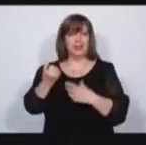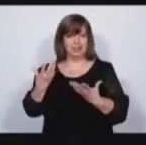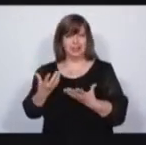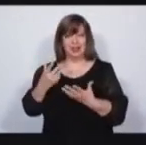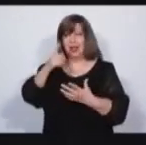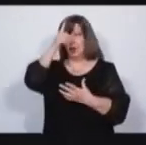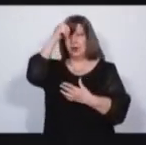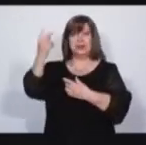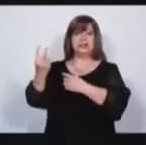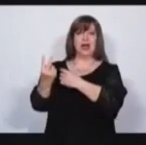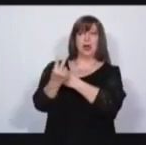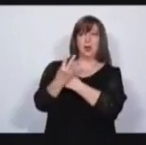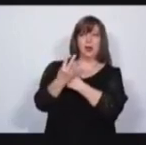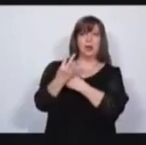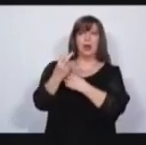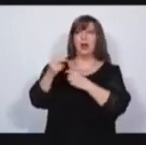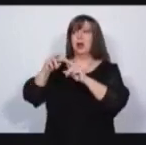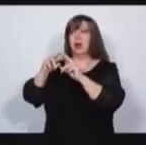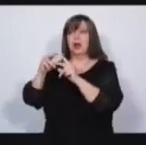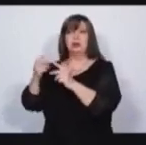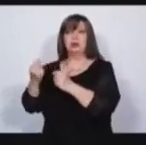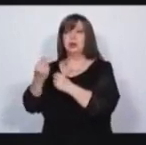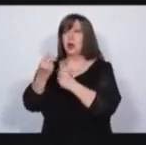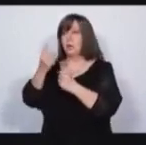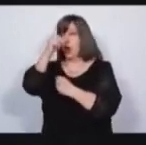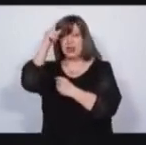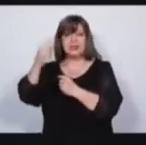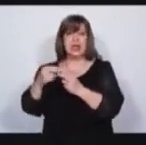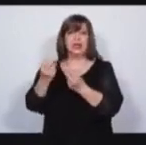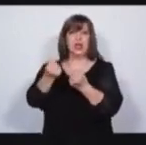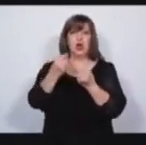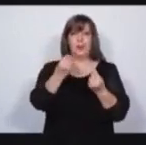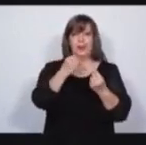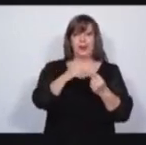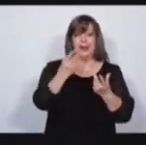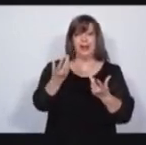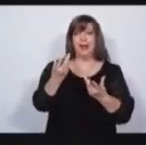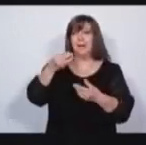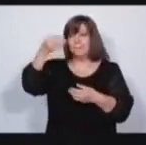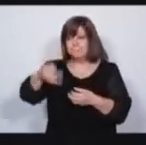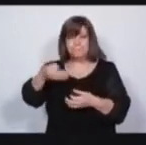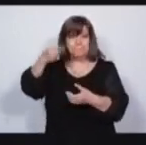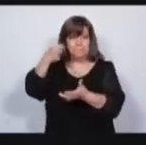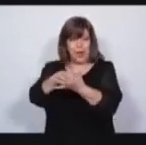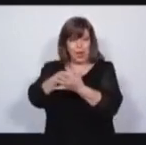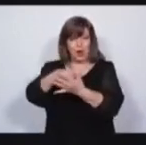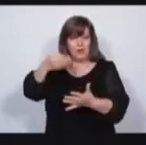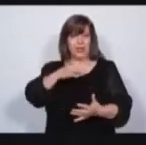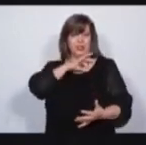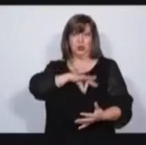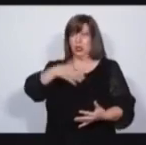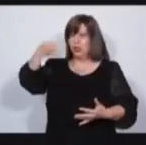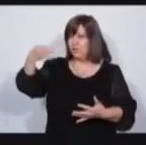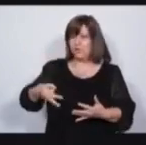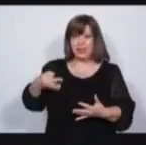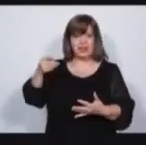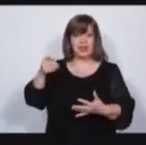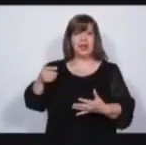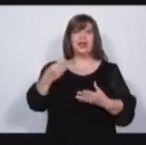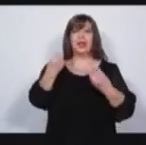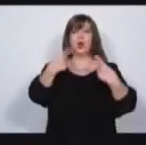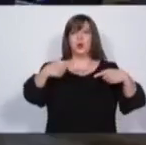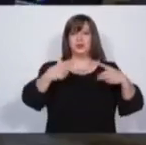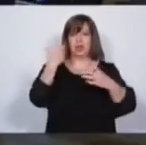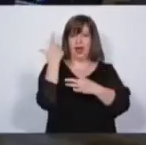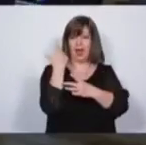ni que compren medialunas. Necesitamos policías bien pagos, bien equipados y con las herramientas necesarias